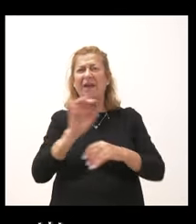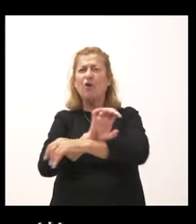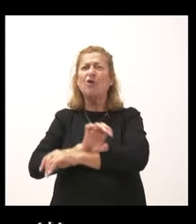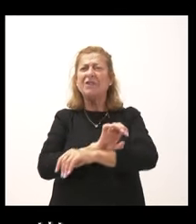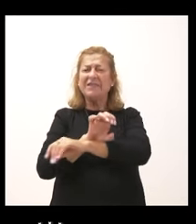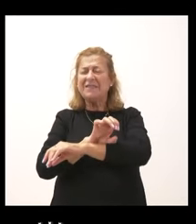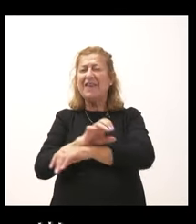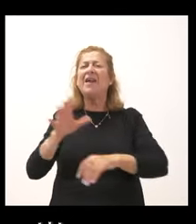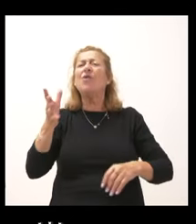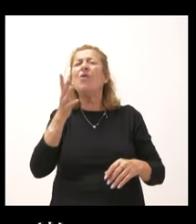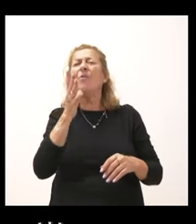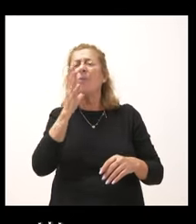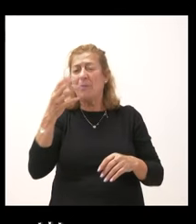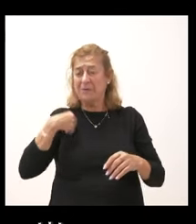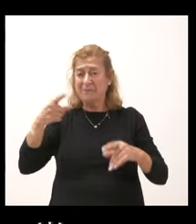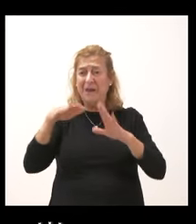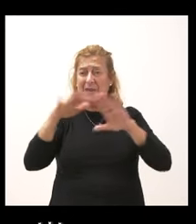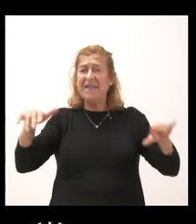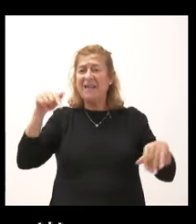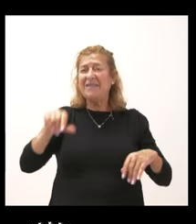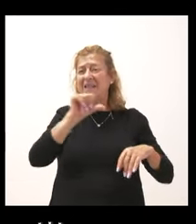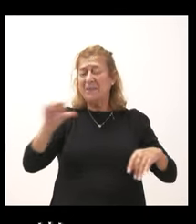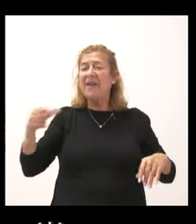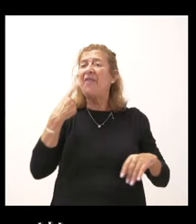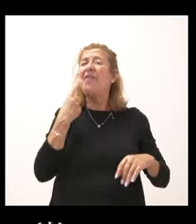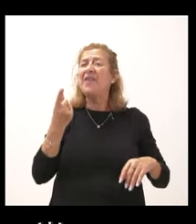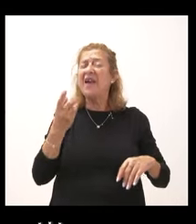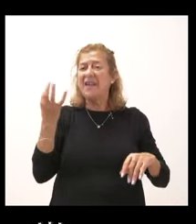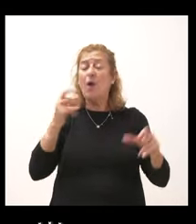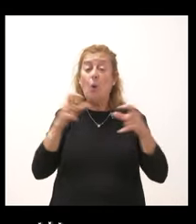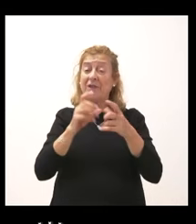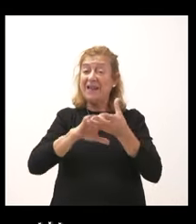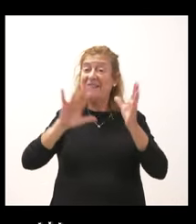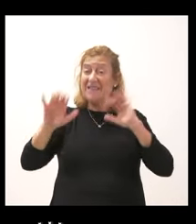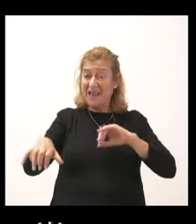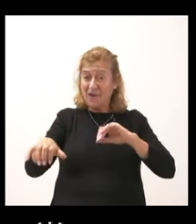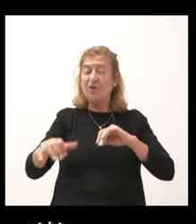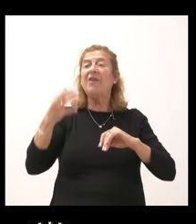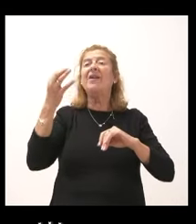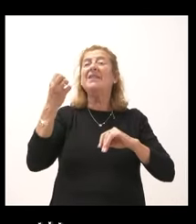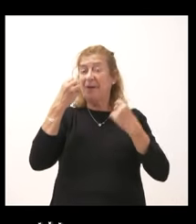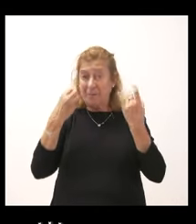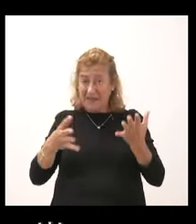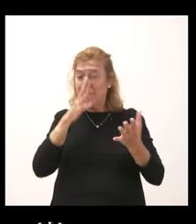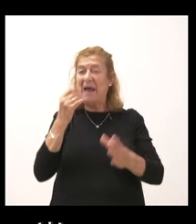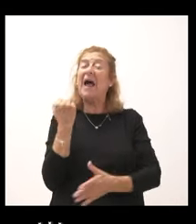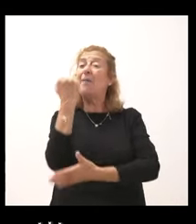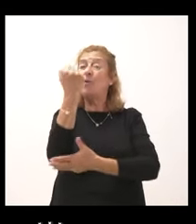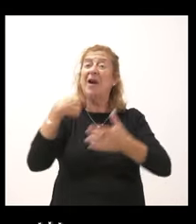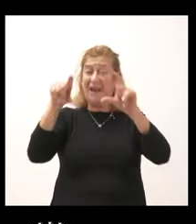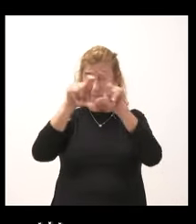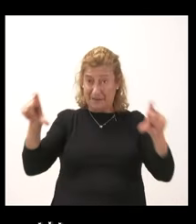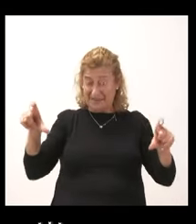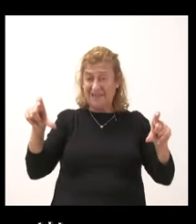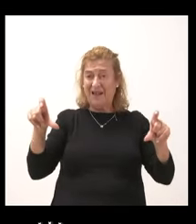por la situación de Simen Famesa. Usted esta misma semana decía que la Junta de Castilla y León estaría ahí para apoyar a la empresa, que tiene,